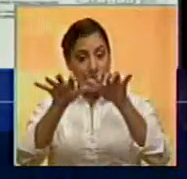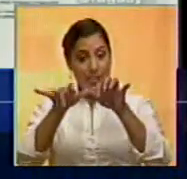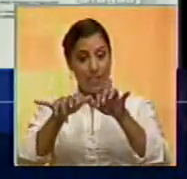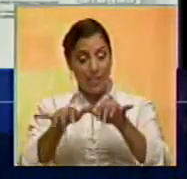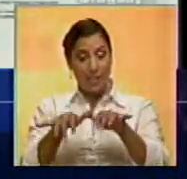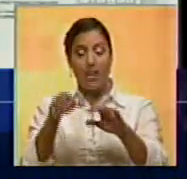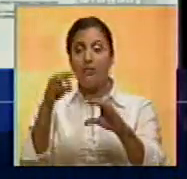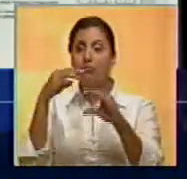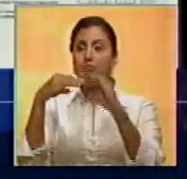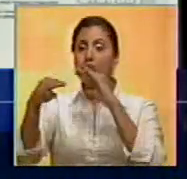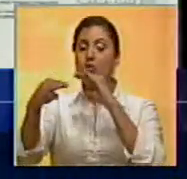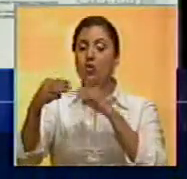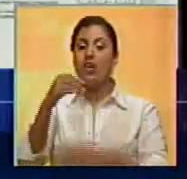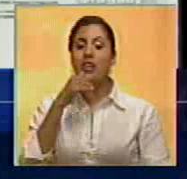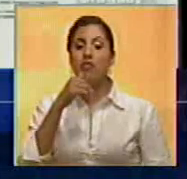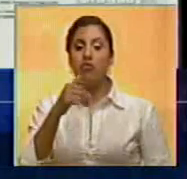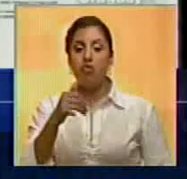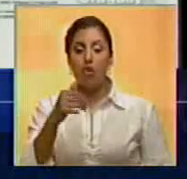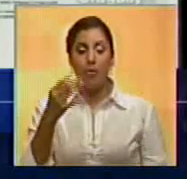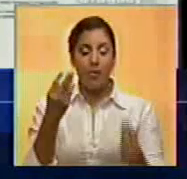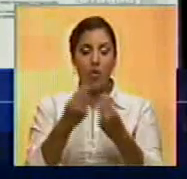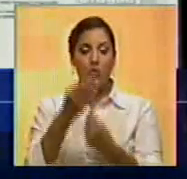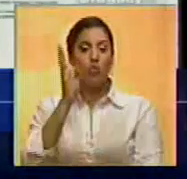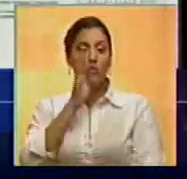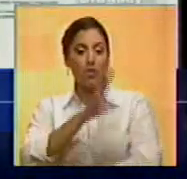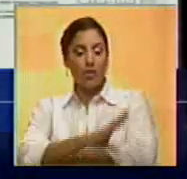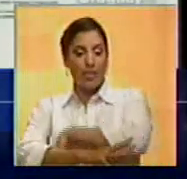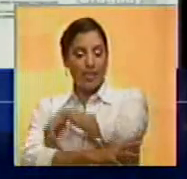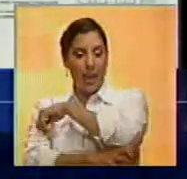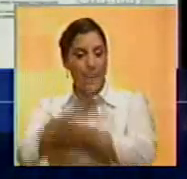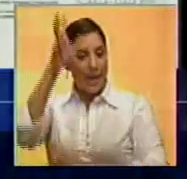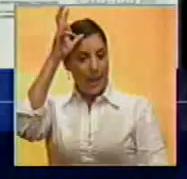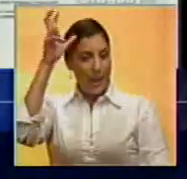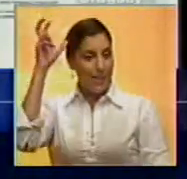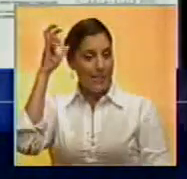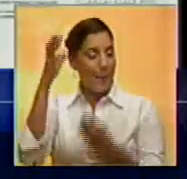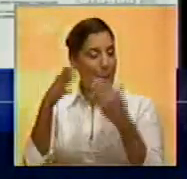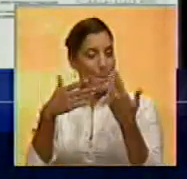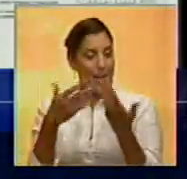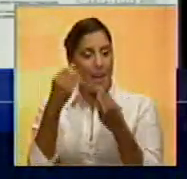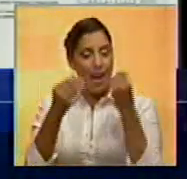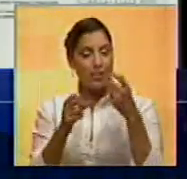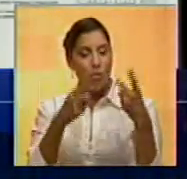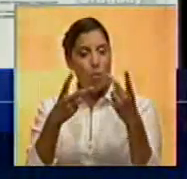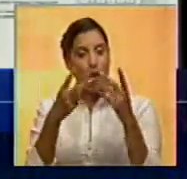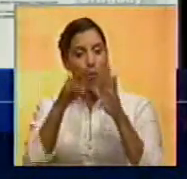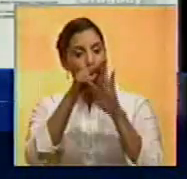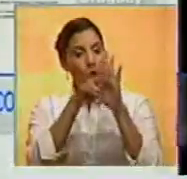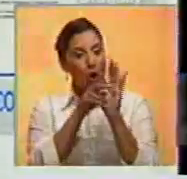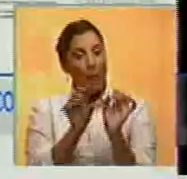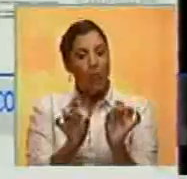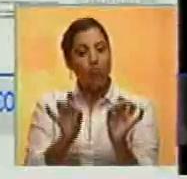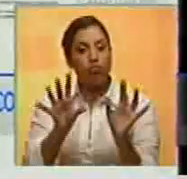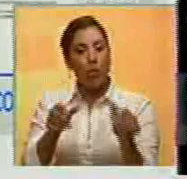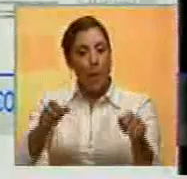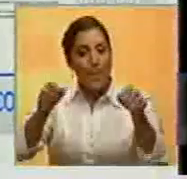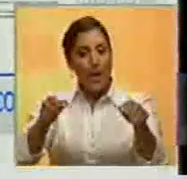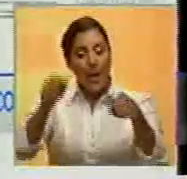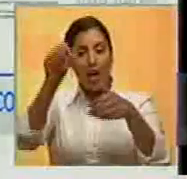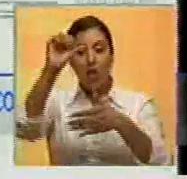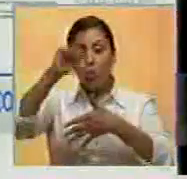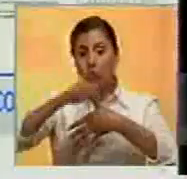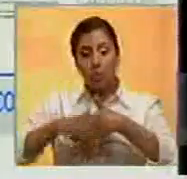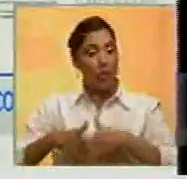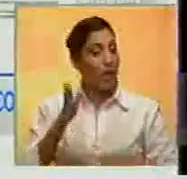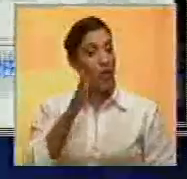envía un informe a los cancilleres confabulados para que apliquen la norma de suspensión de Mercosur, que no